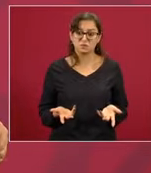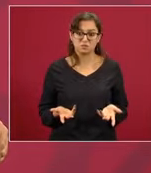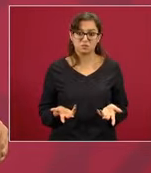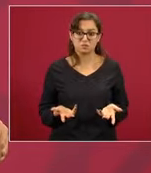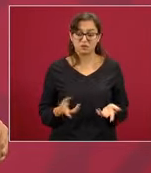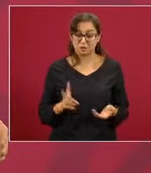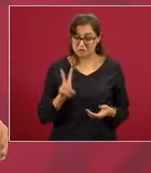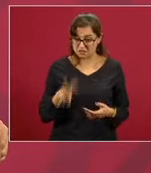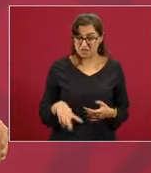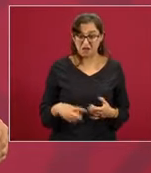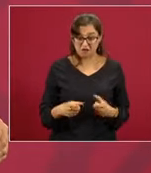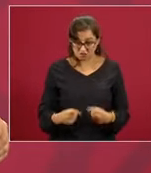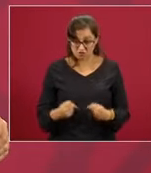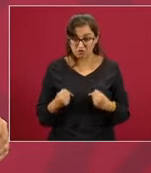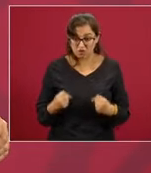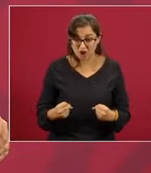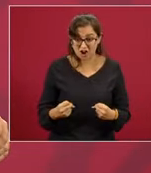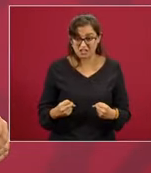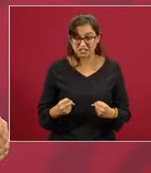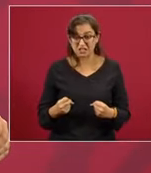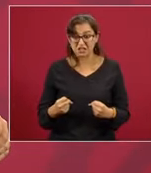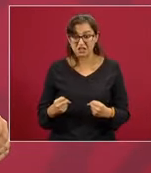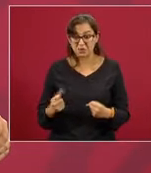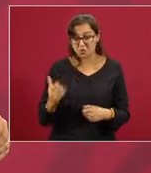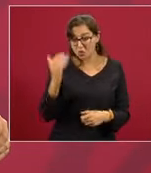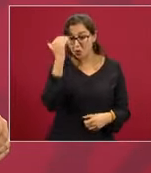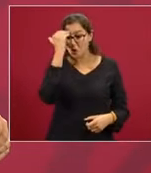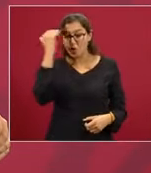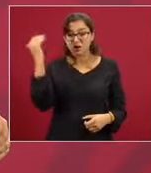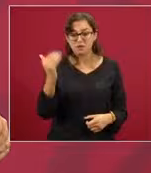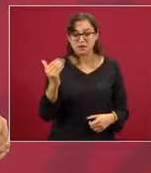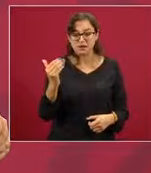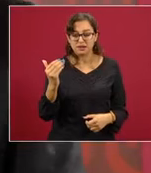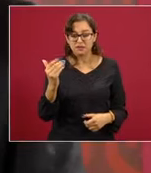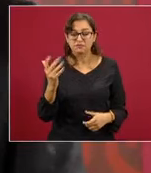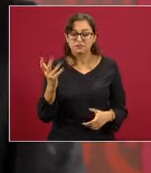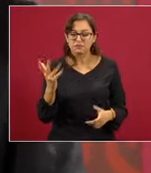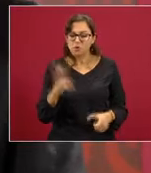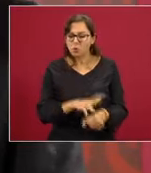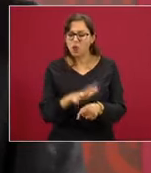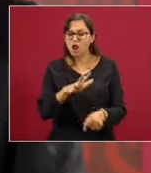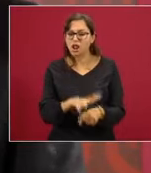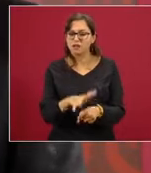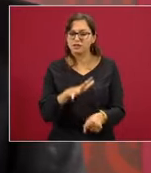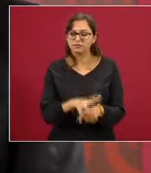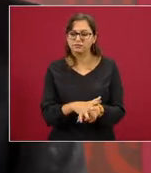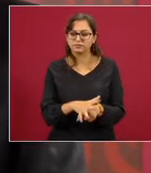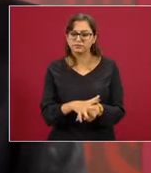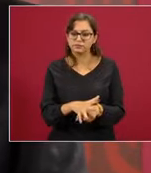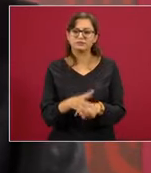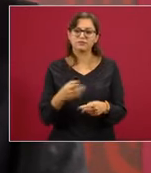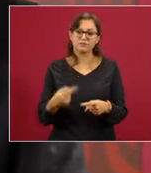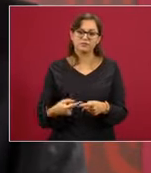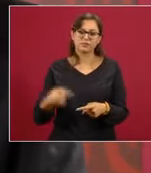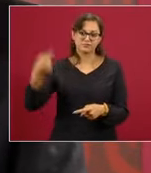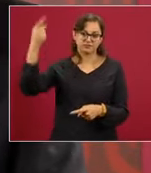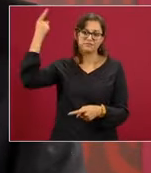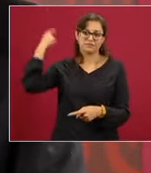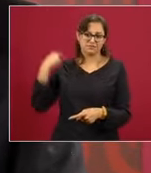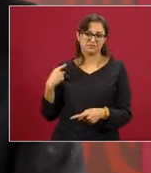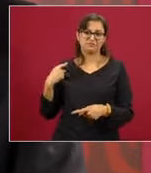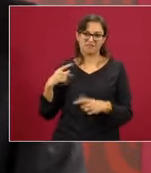trágica es la que hubo con la transformación que significó el movimiento de